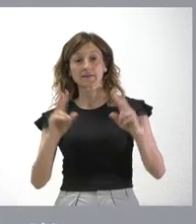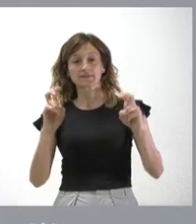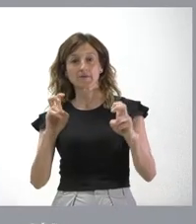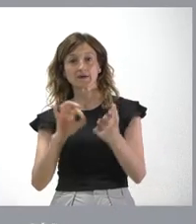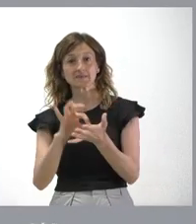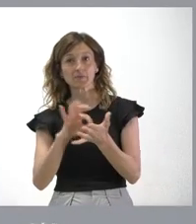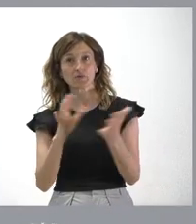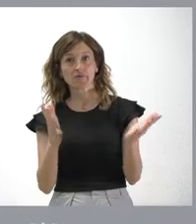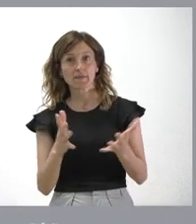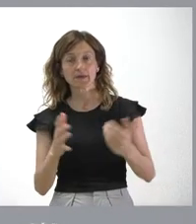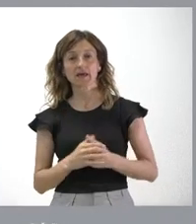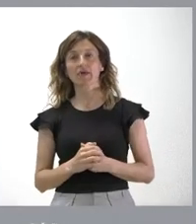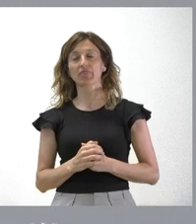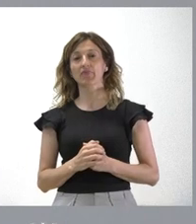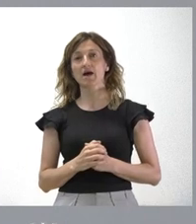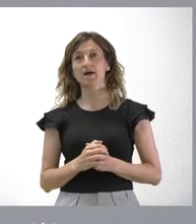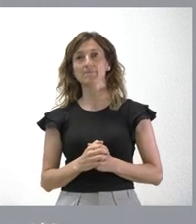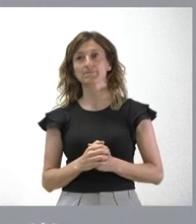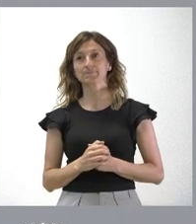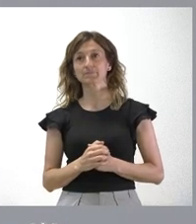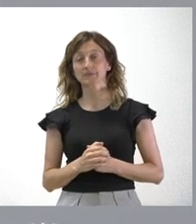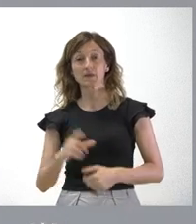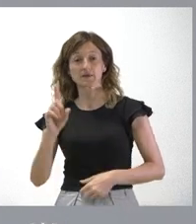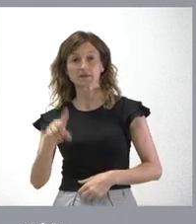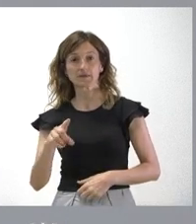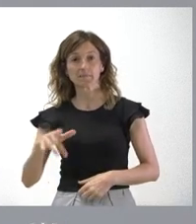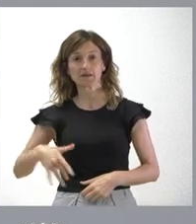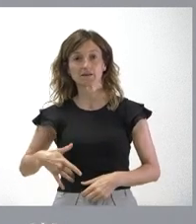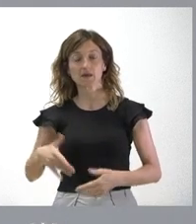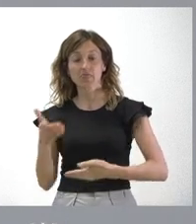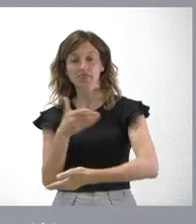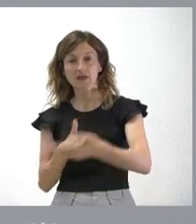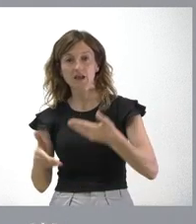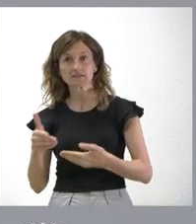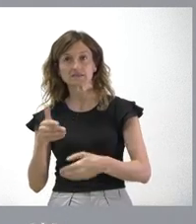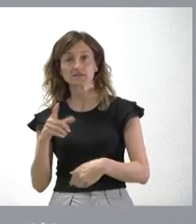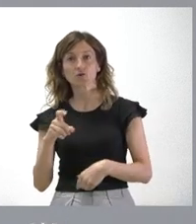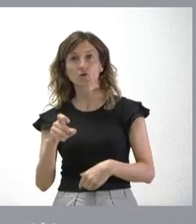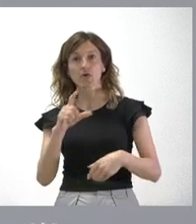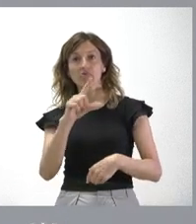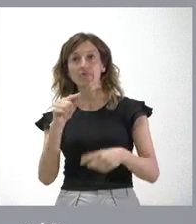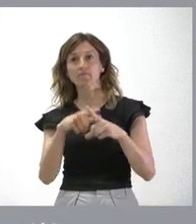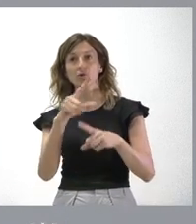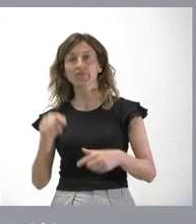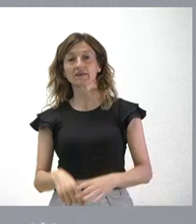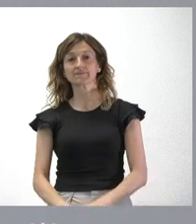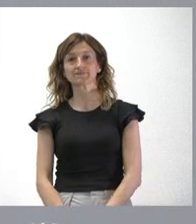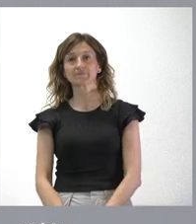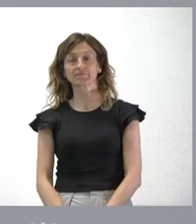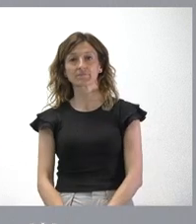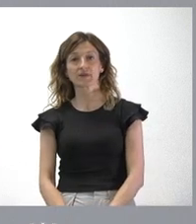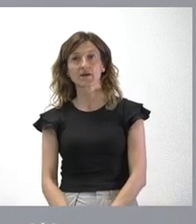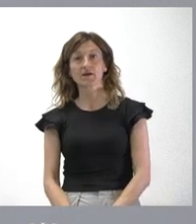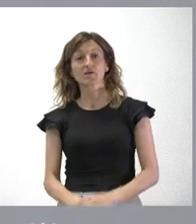de emergencia y lo que son los servicios de diálisis y oncológicos estaríamos hablando del 100 %, porque, lógicamente, no nos